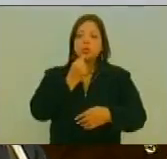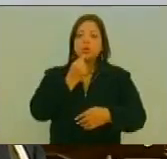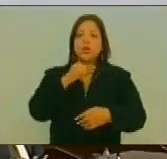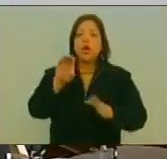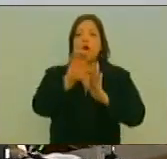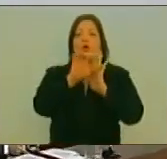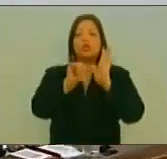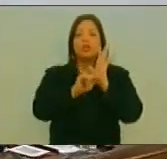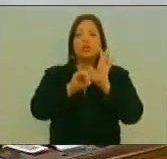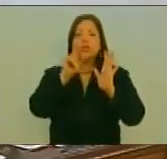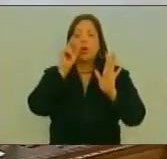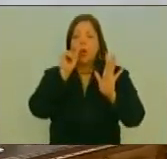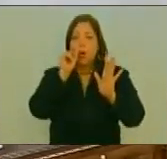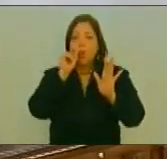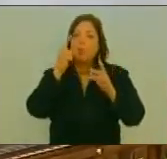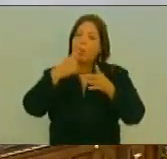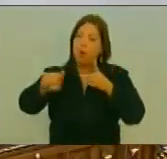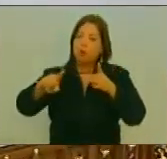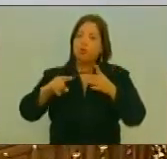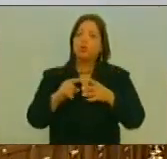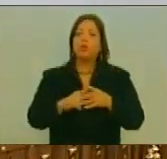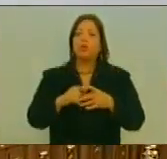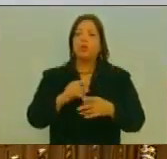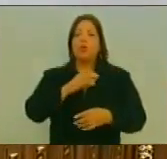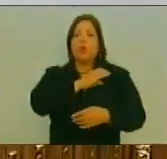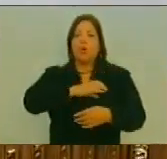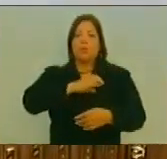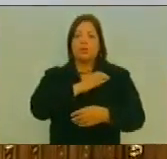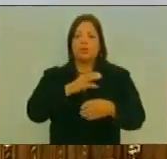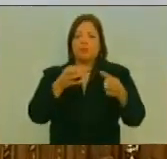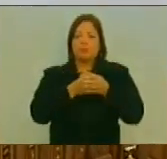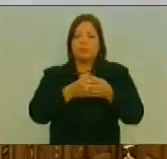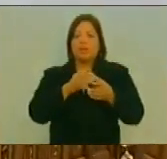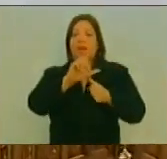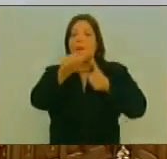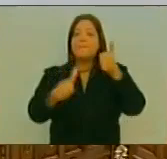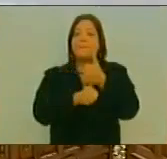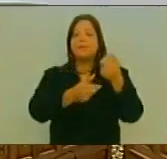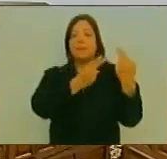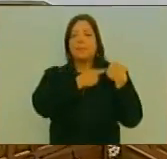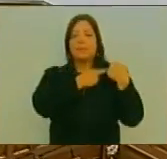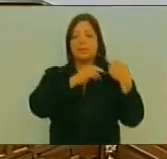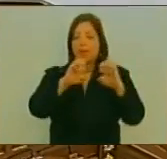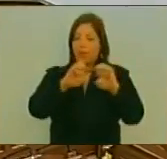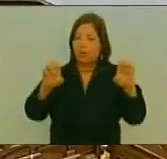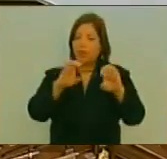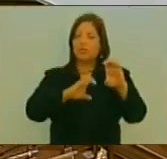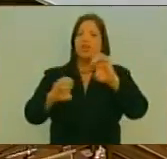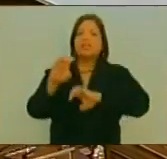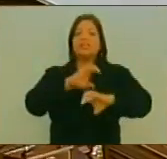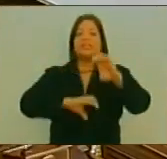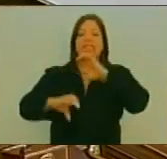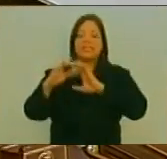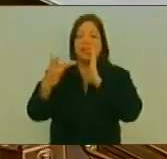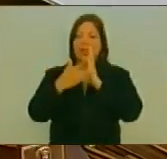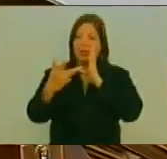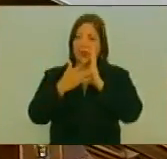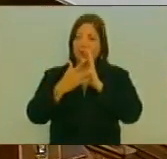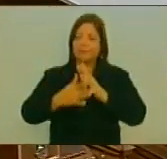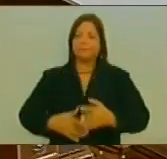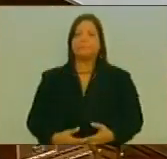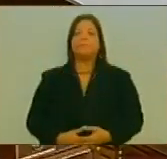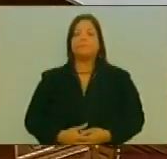Constituyente Ricardo Sánchez En Su Condición De Vicepresidente De La Comisión De Educación Ciencia Y Tecnología